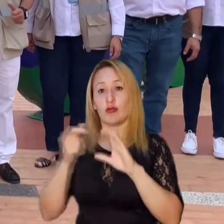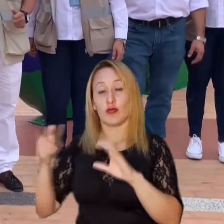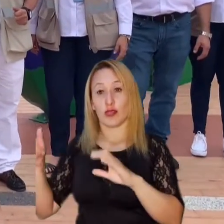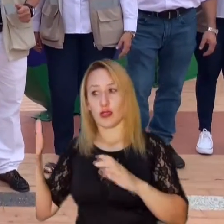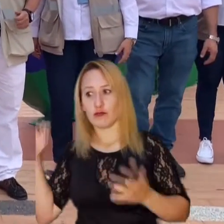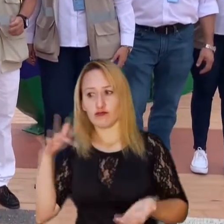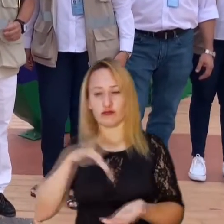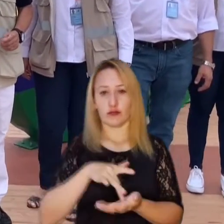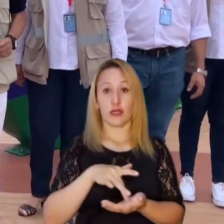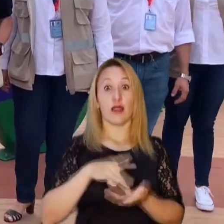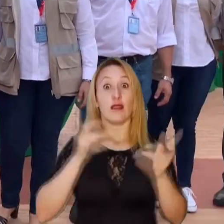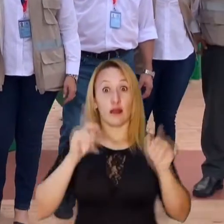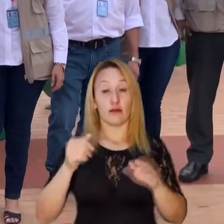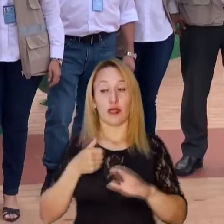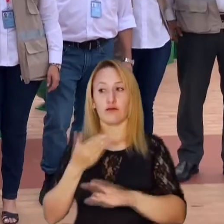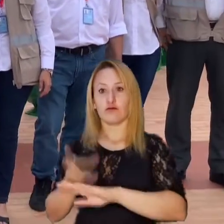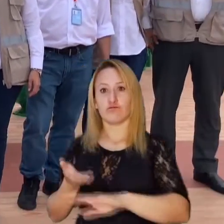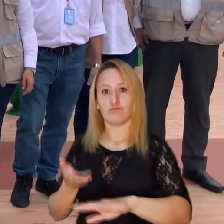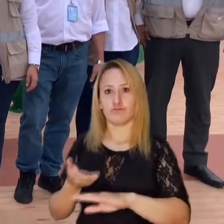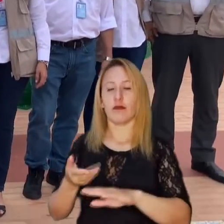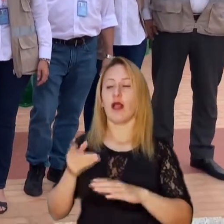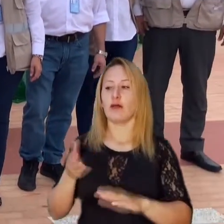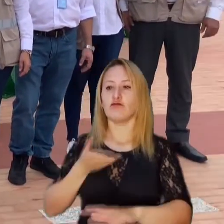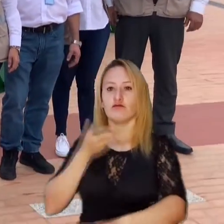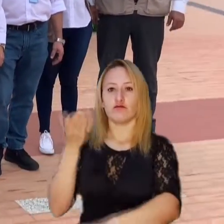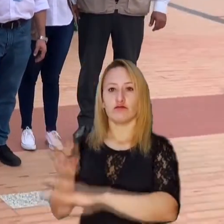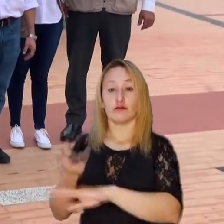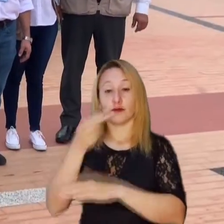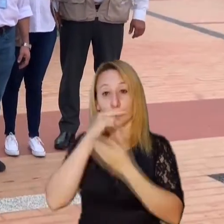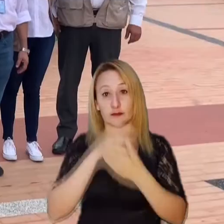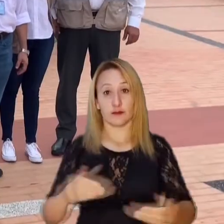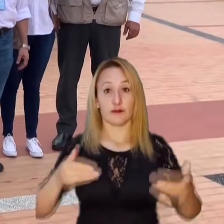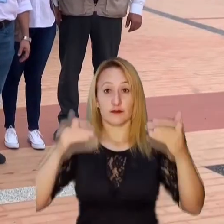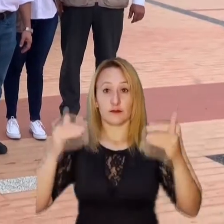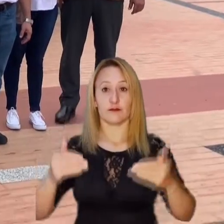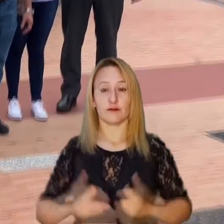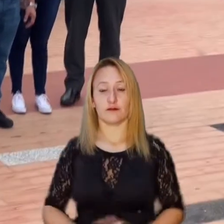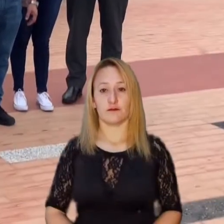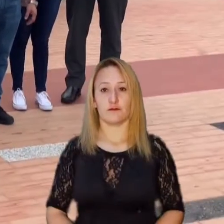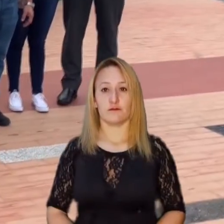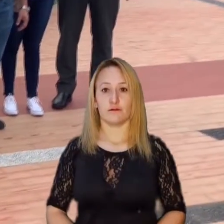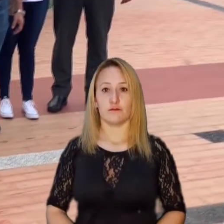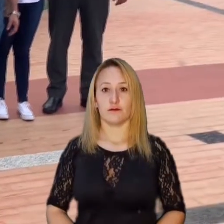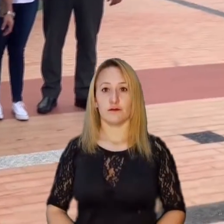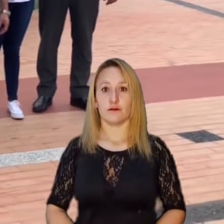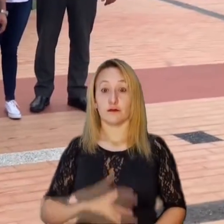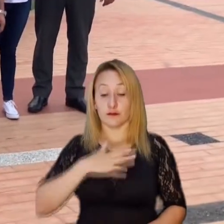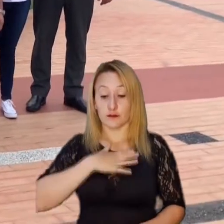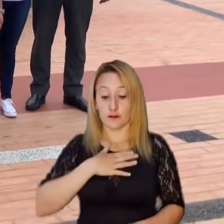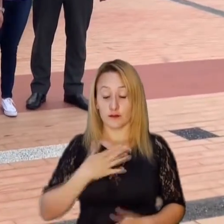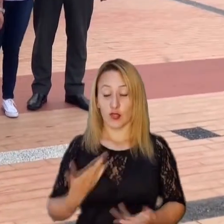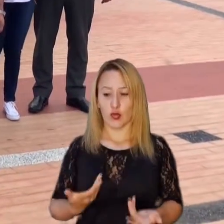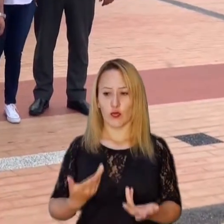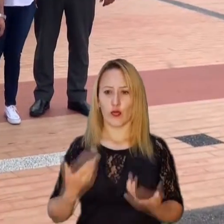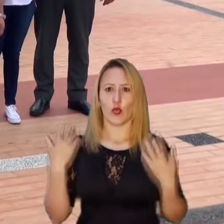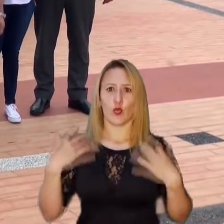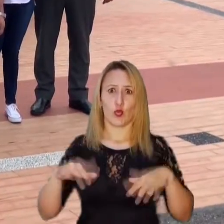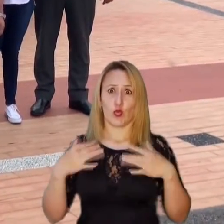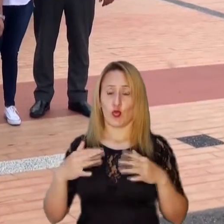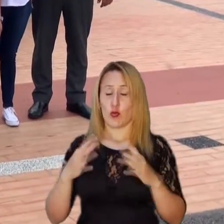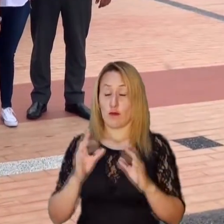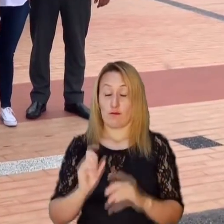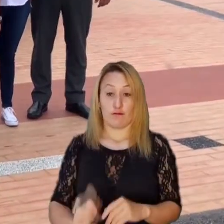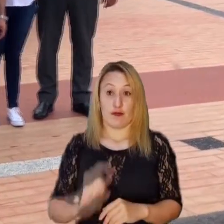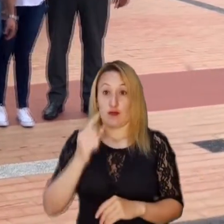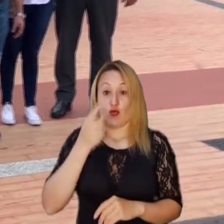Los habitantes del Departamento de Guaynía agradecieron la iniciativa de la Contraloría y centraron sus solicitudes en la niñez